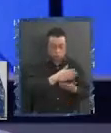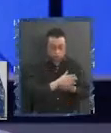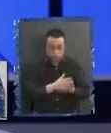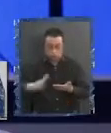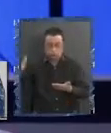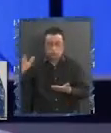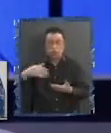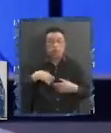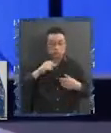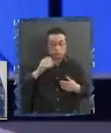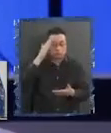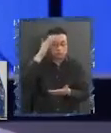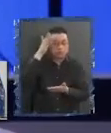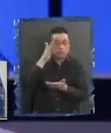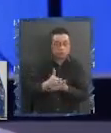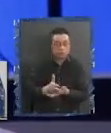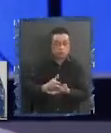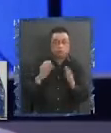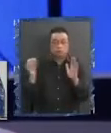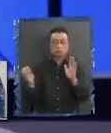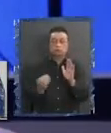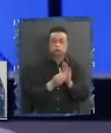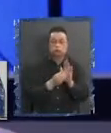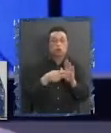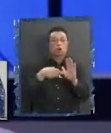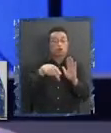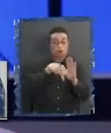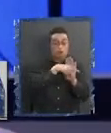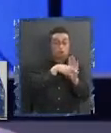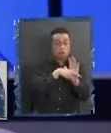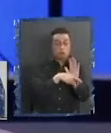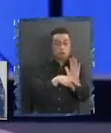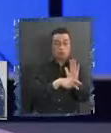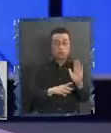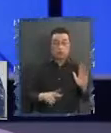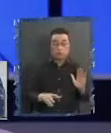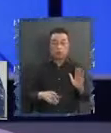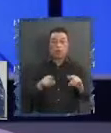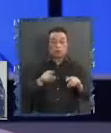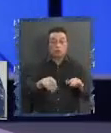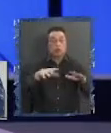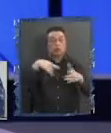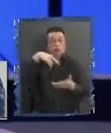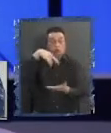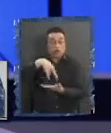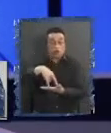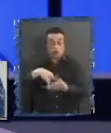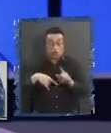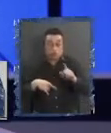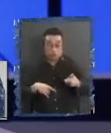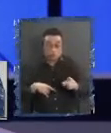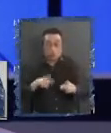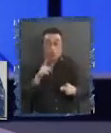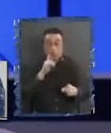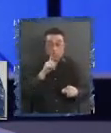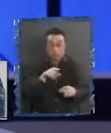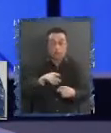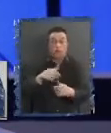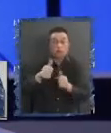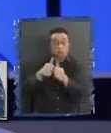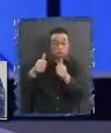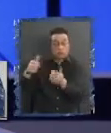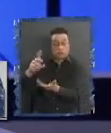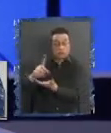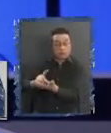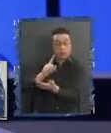determinado y fijado las normas. Ahora, el Congreso que tenemos, el Parlamento que tenemos